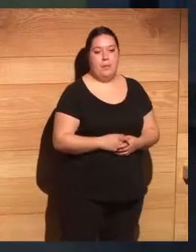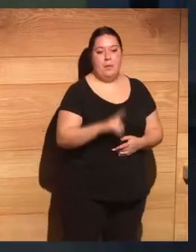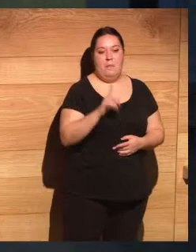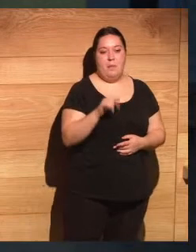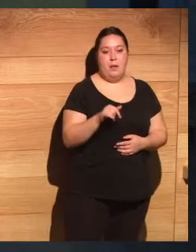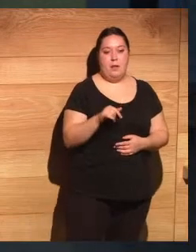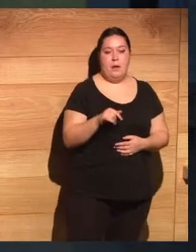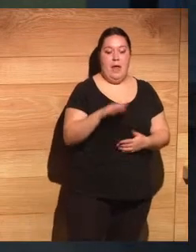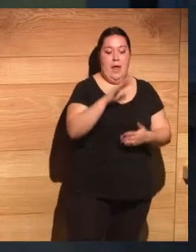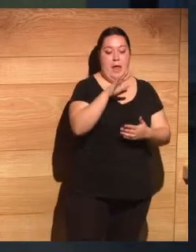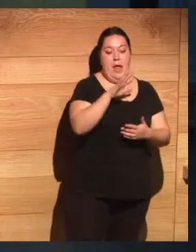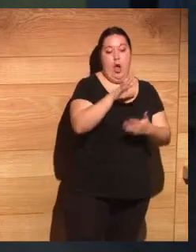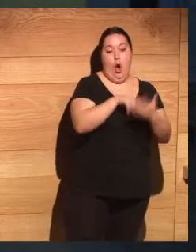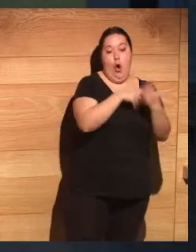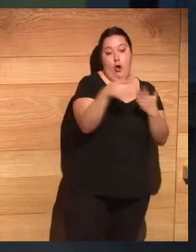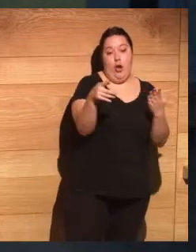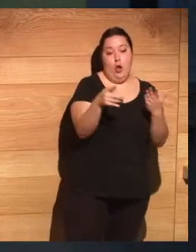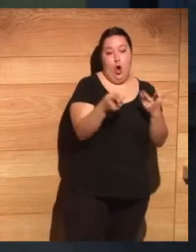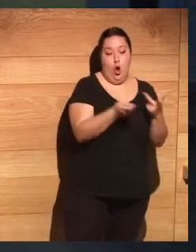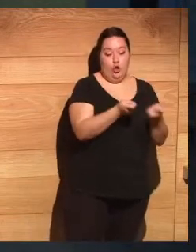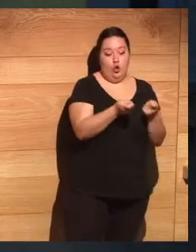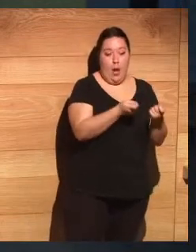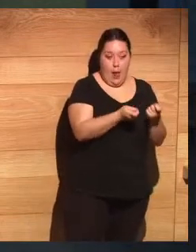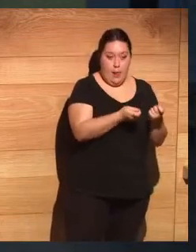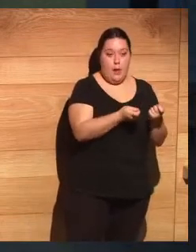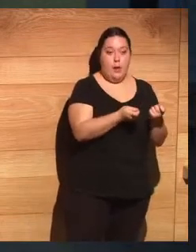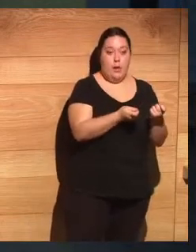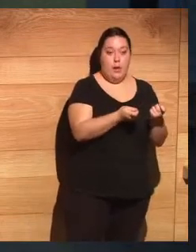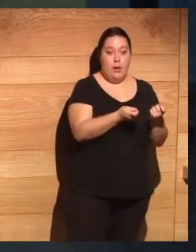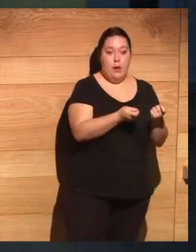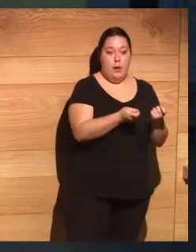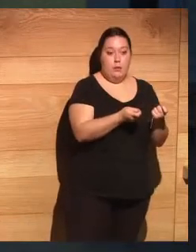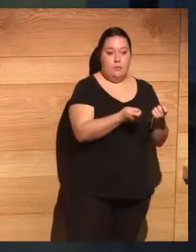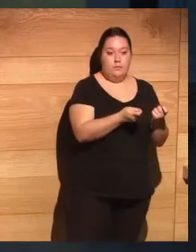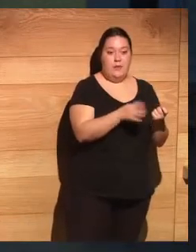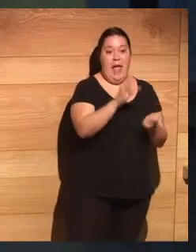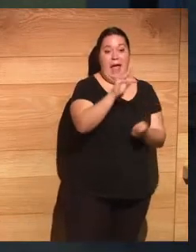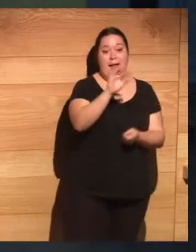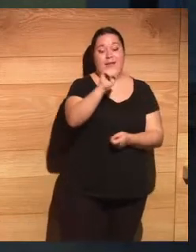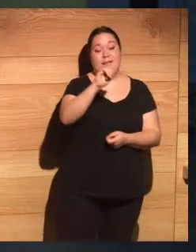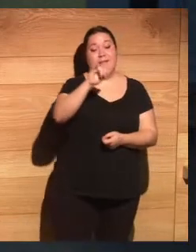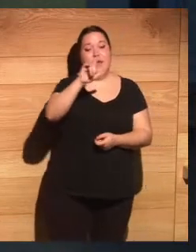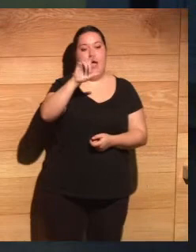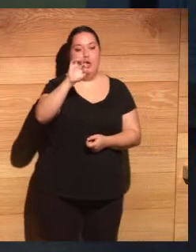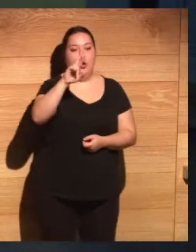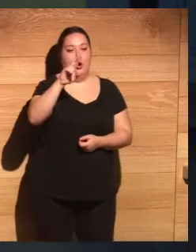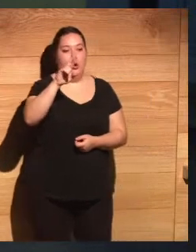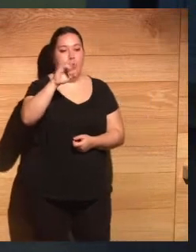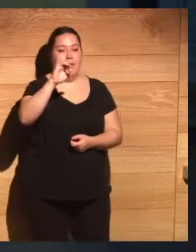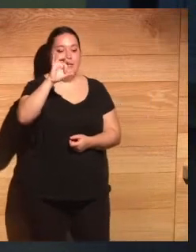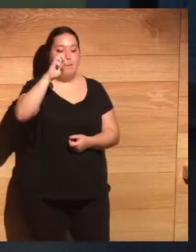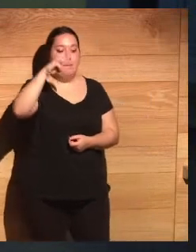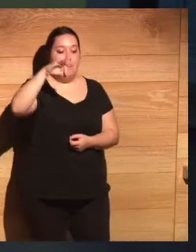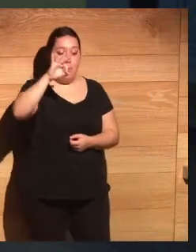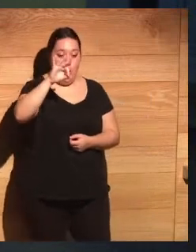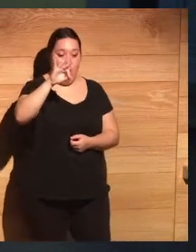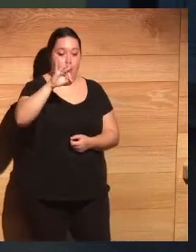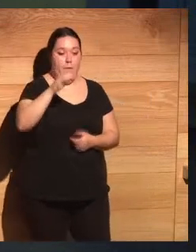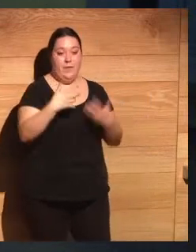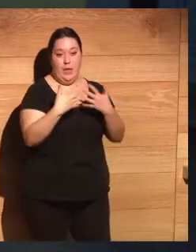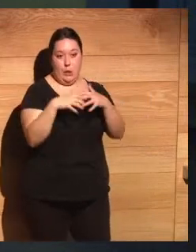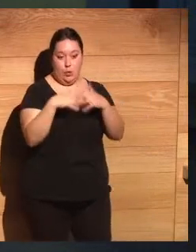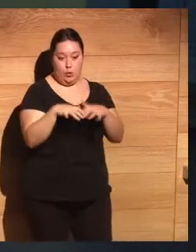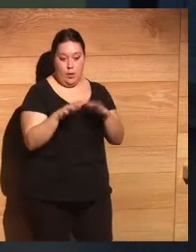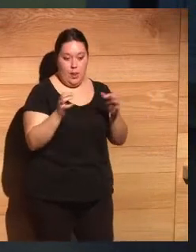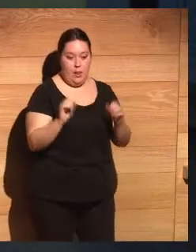como el registro horario de una forma que nos retrotrae al taylorismo de la revolución industrial. Atención a lo que está pasando, es decir,